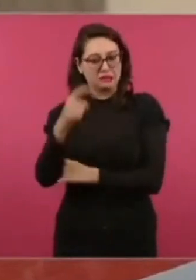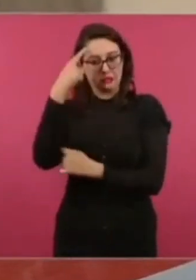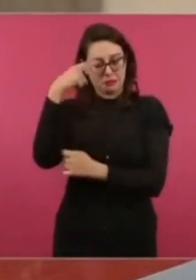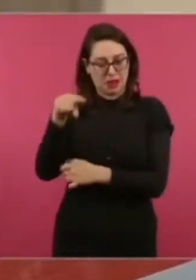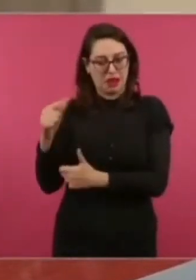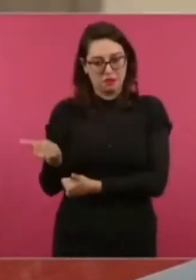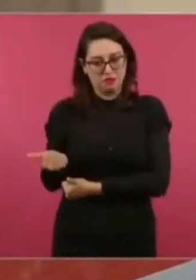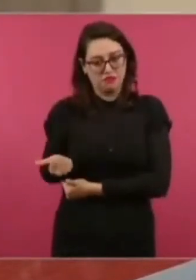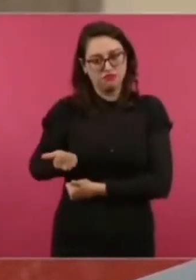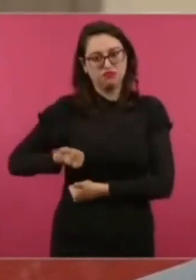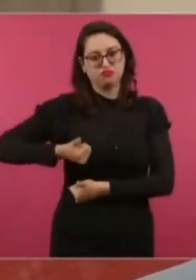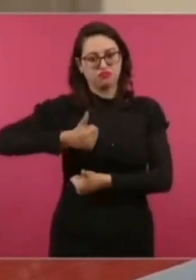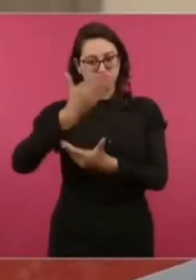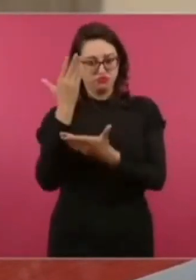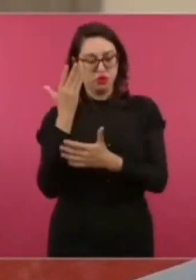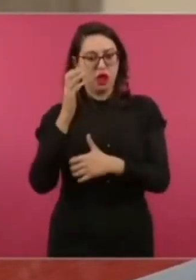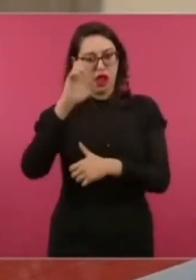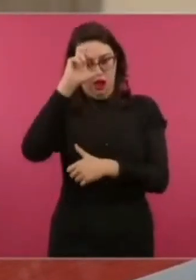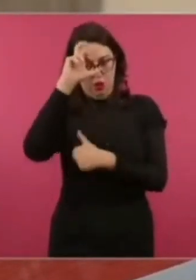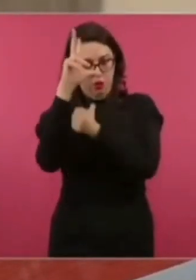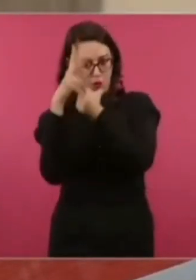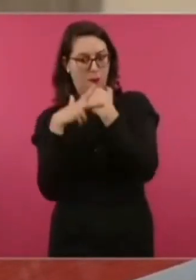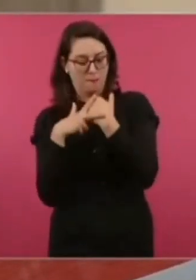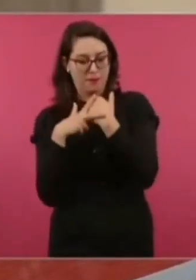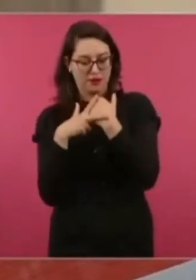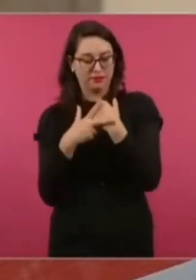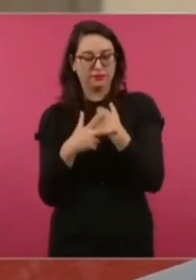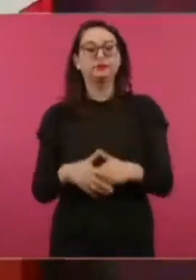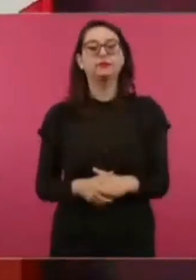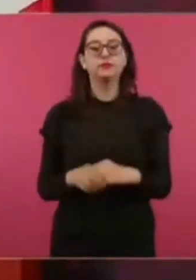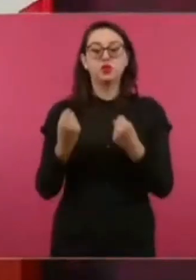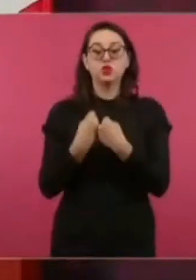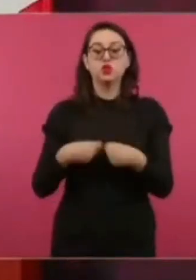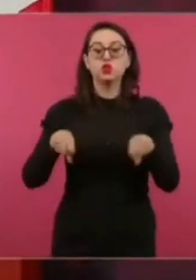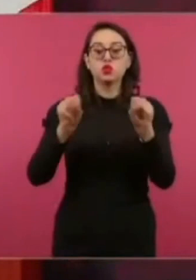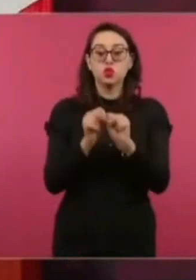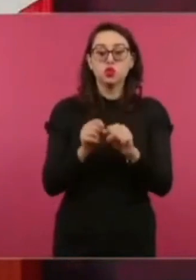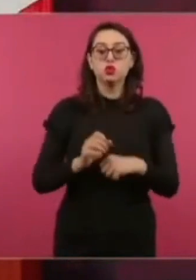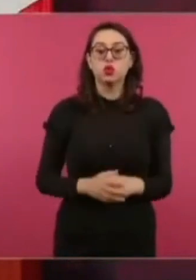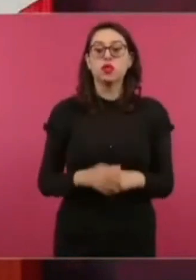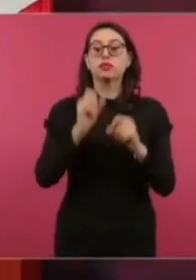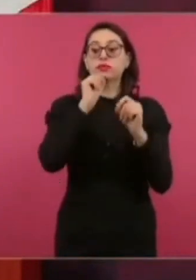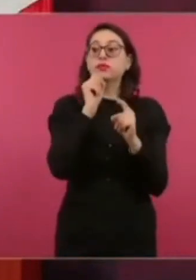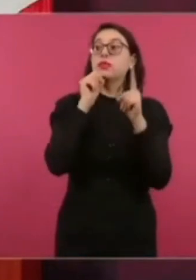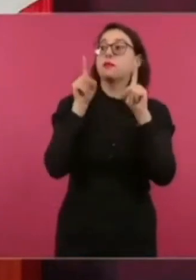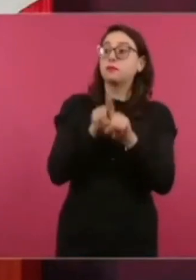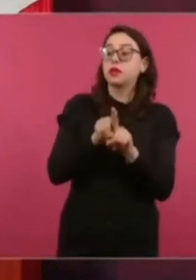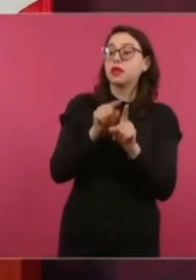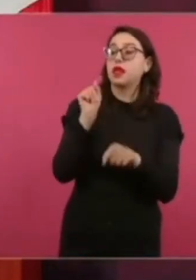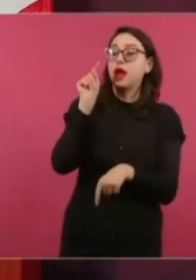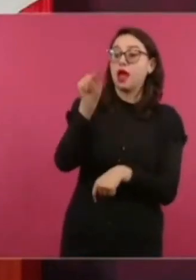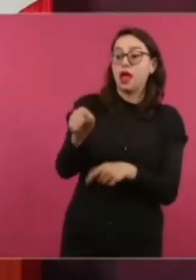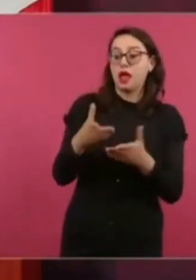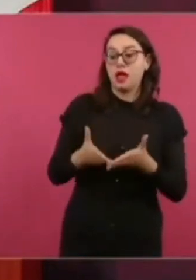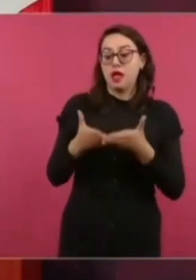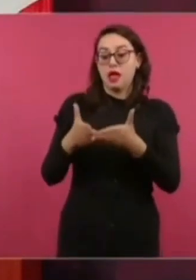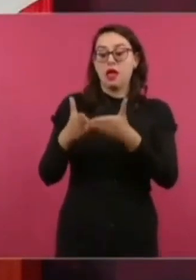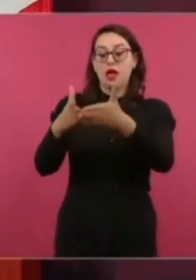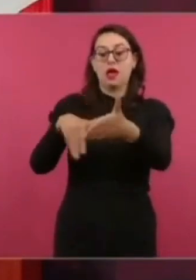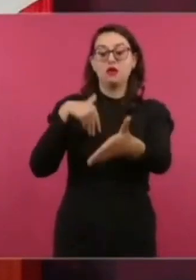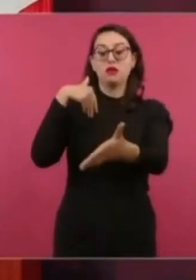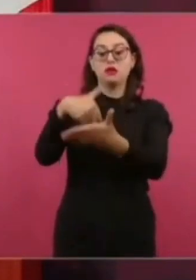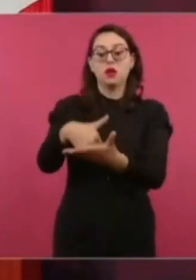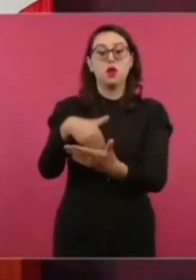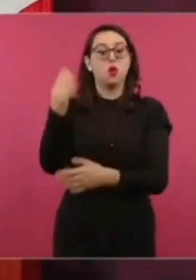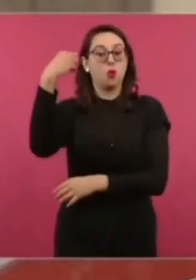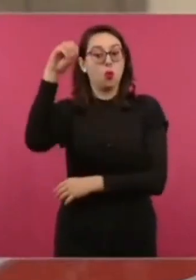exportar gas a Europa. O que nos acompañe al puerto de Salinacruz, Oaxaca,